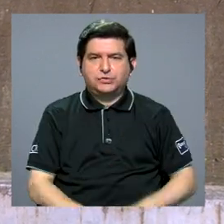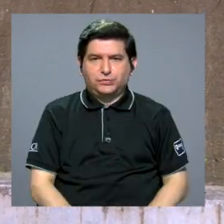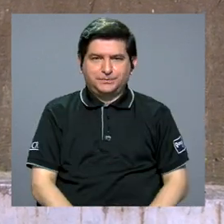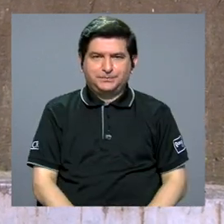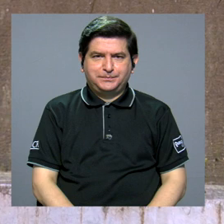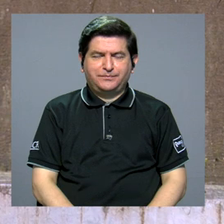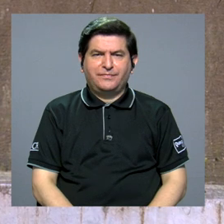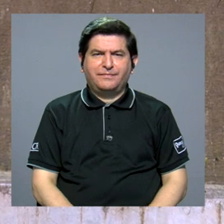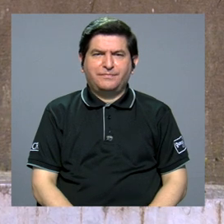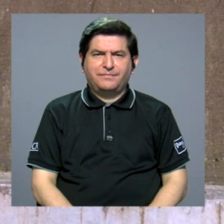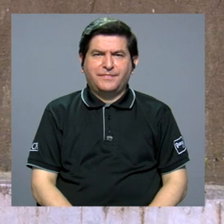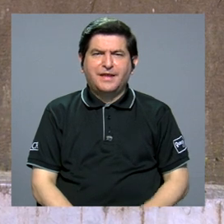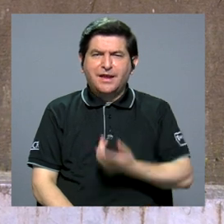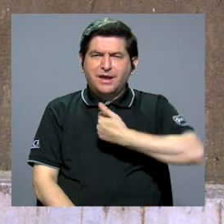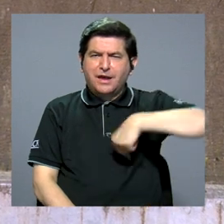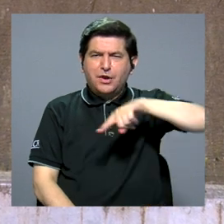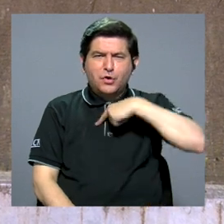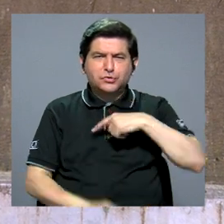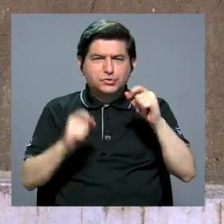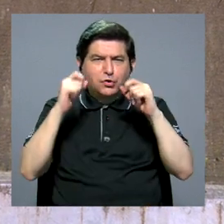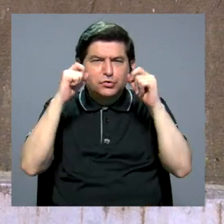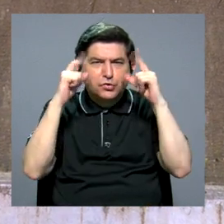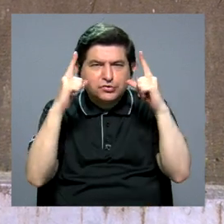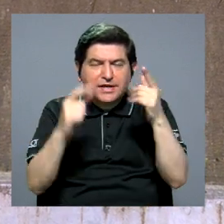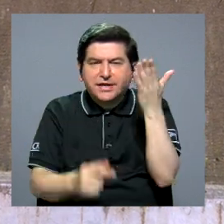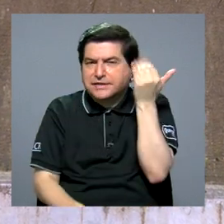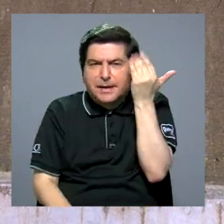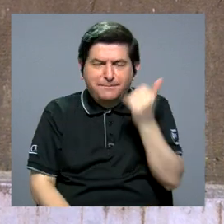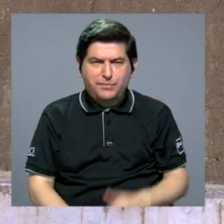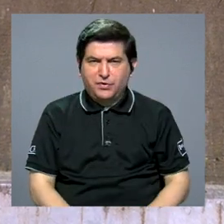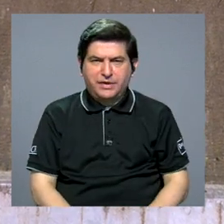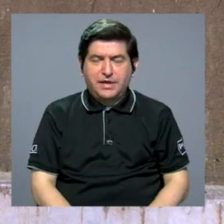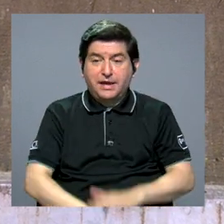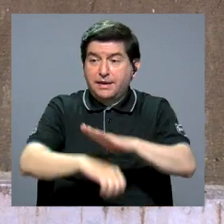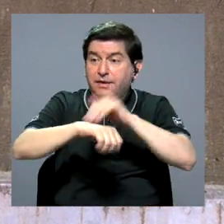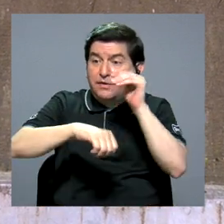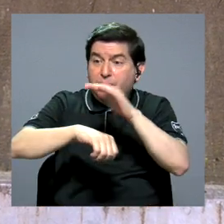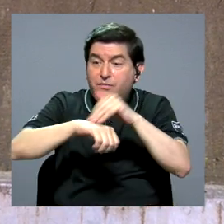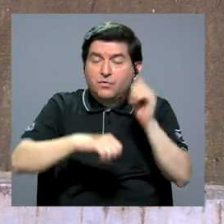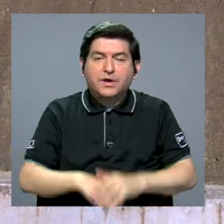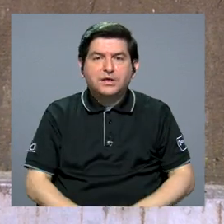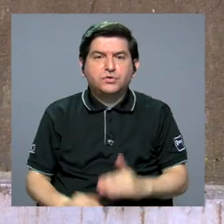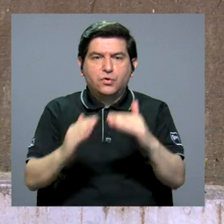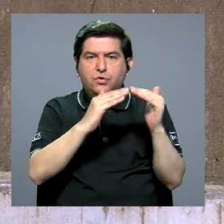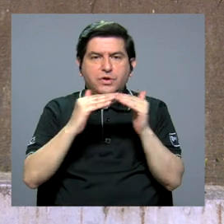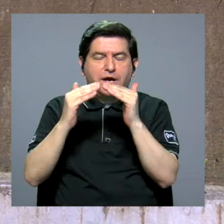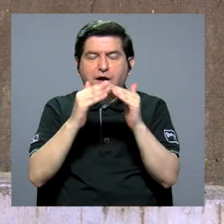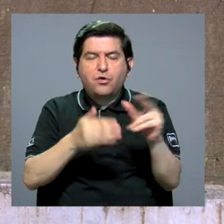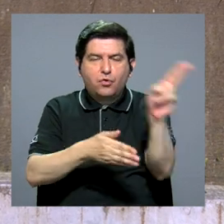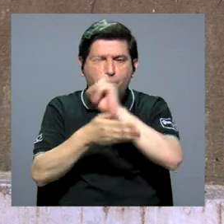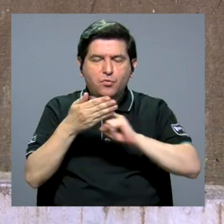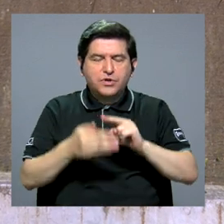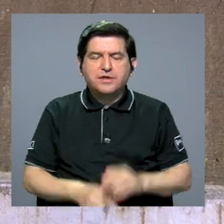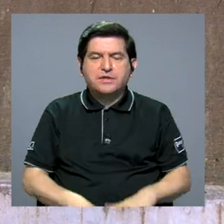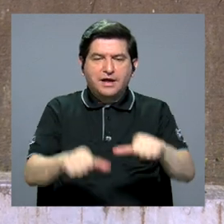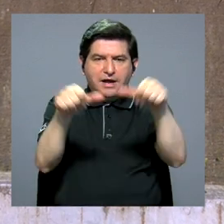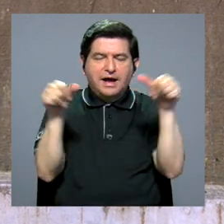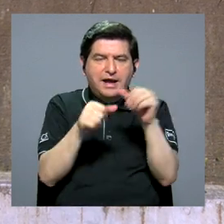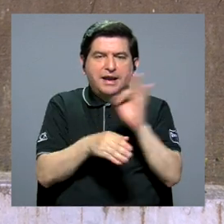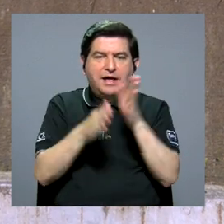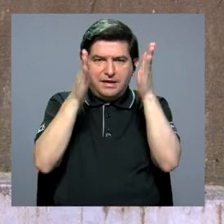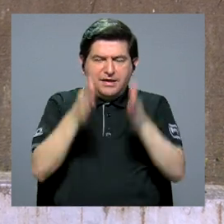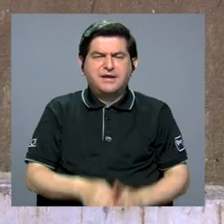Stephanie, ¿por qué tendríamos que estar alertas y por qué este llamado a la comunidad universitaria, al sector administrativo, a